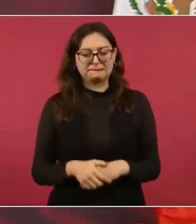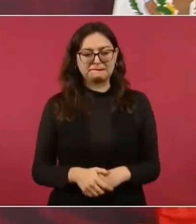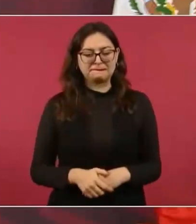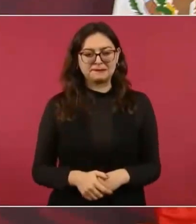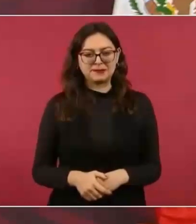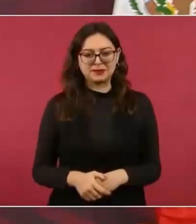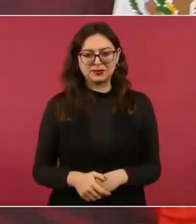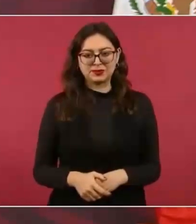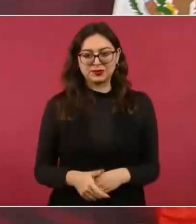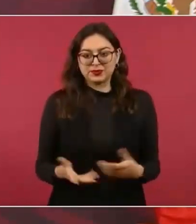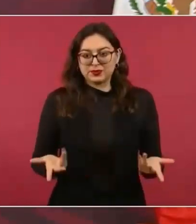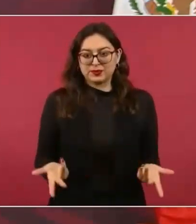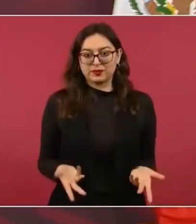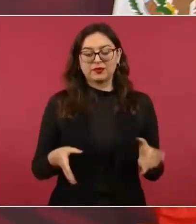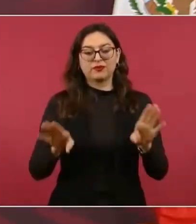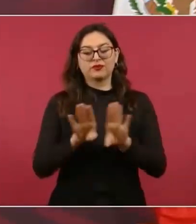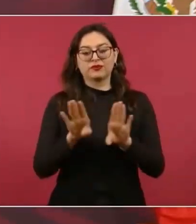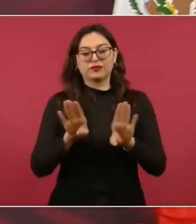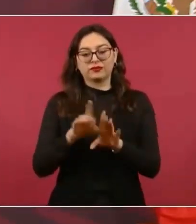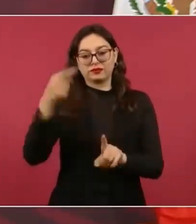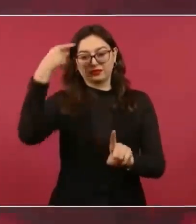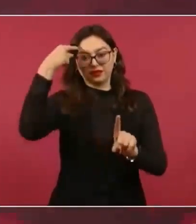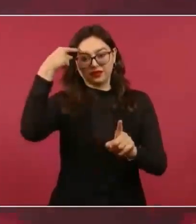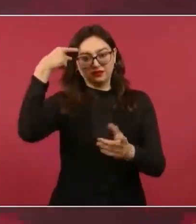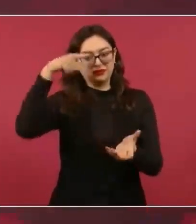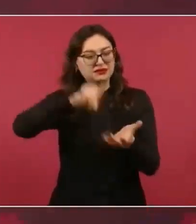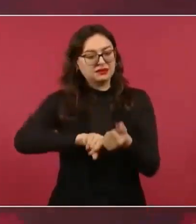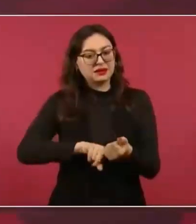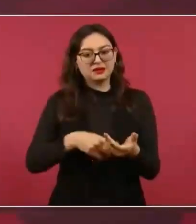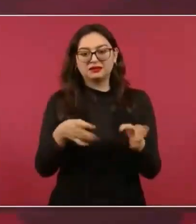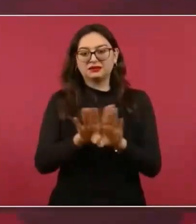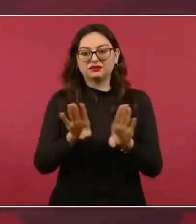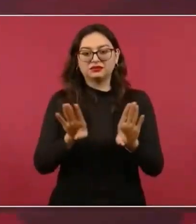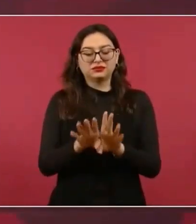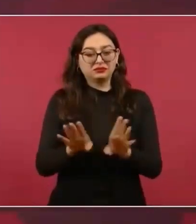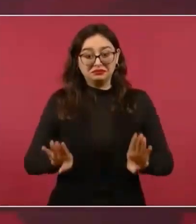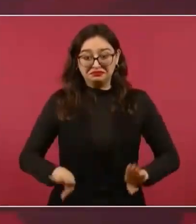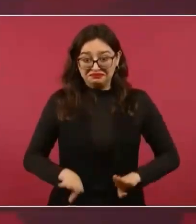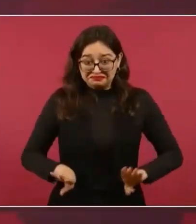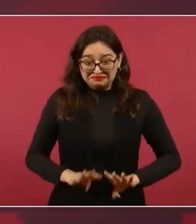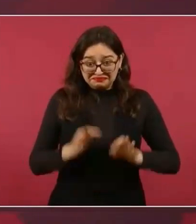¿Qué ideales, qué principios pueden tener?